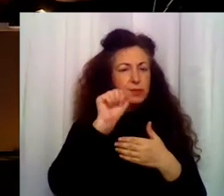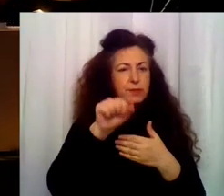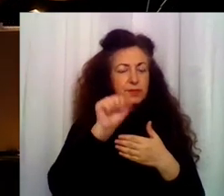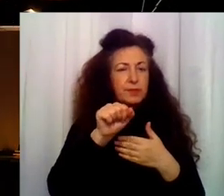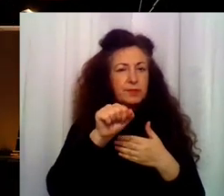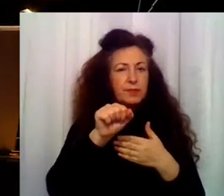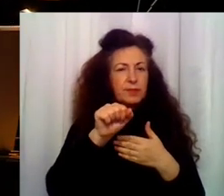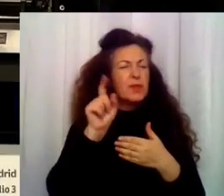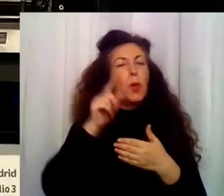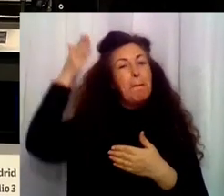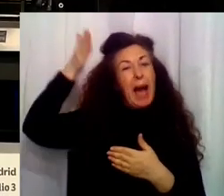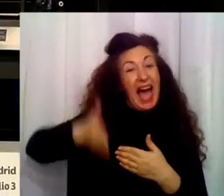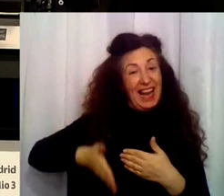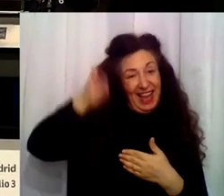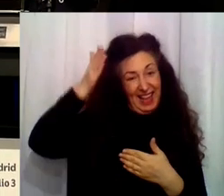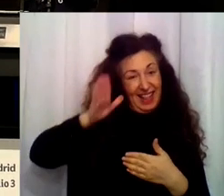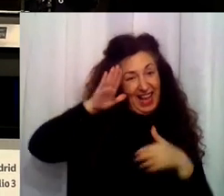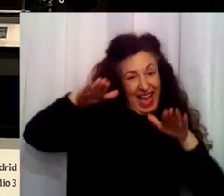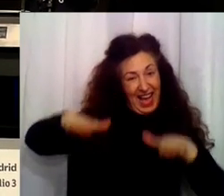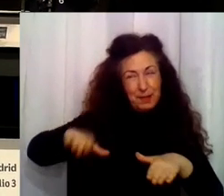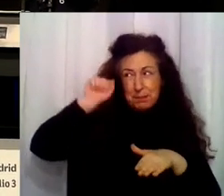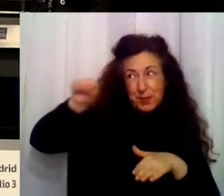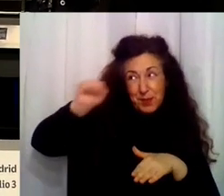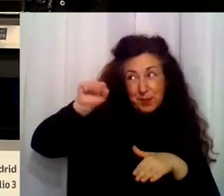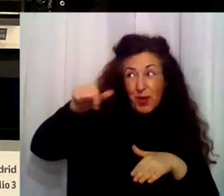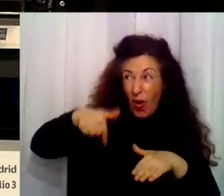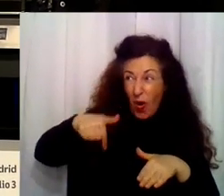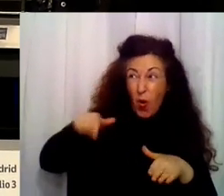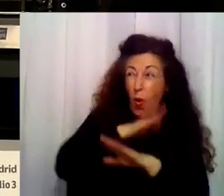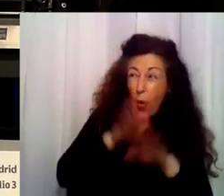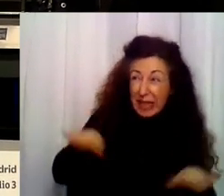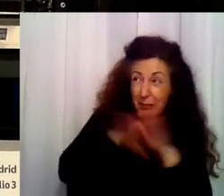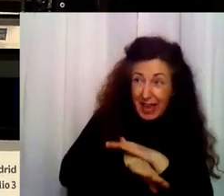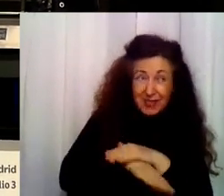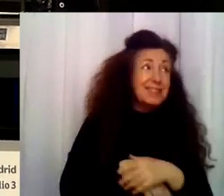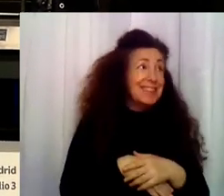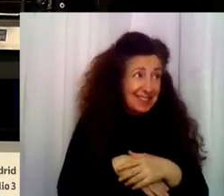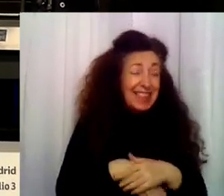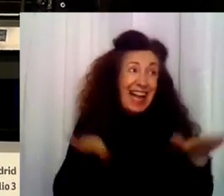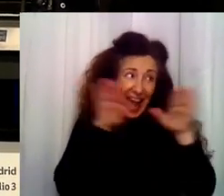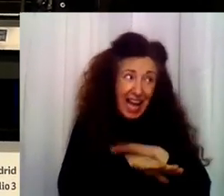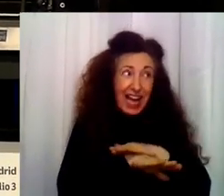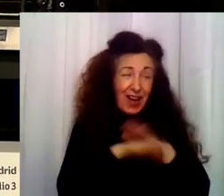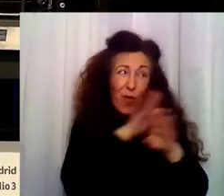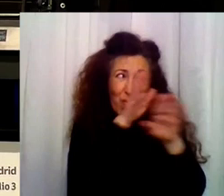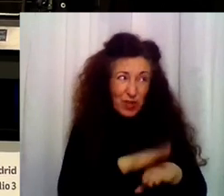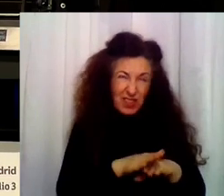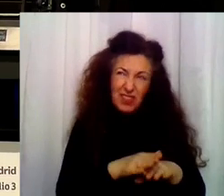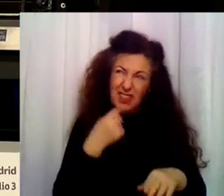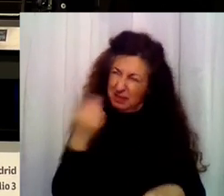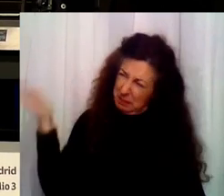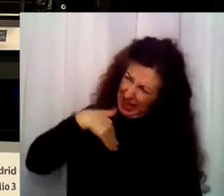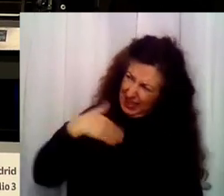Natalia. Natalia. Nuestra última noche, Natalia. La última. Sí. ¿Por qué no te pasas?